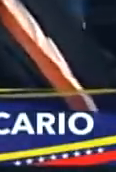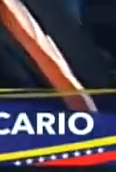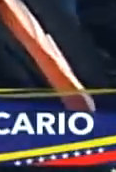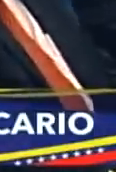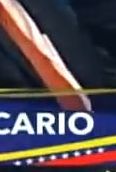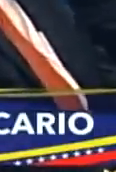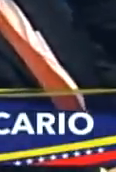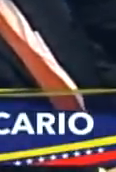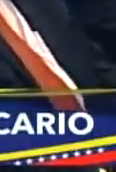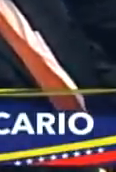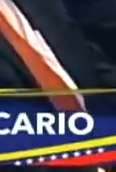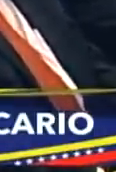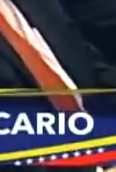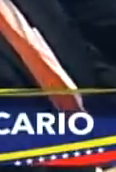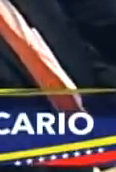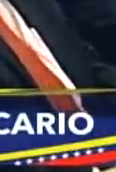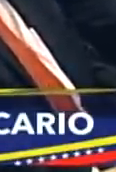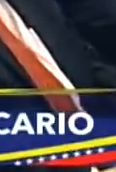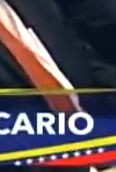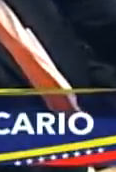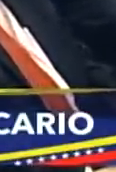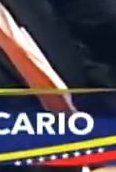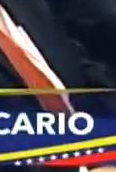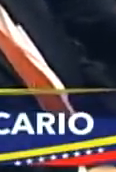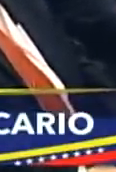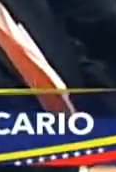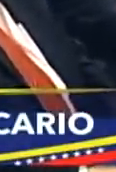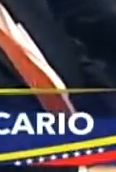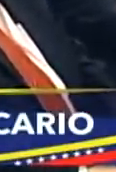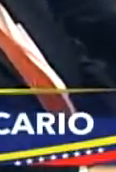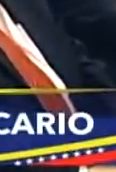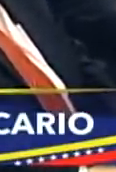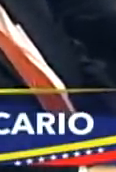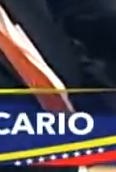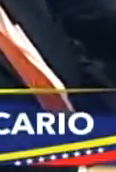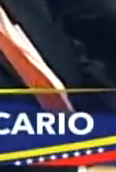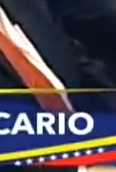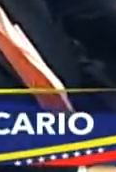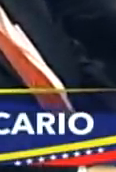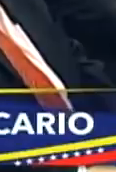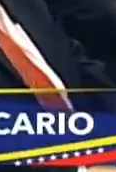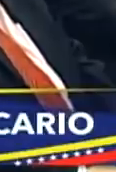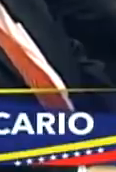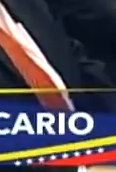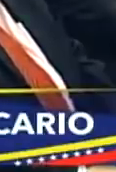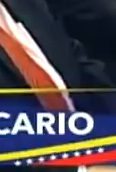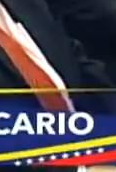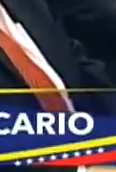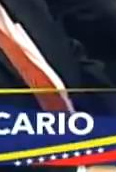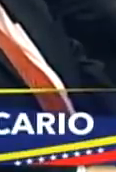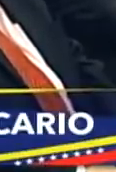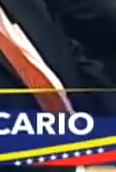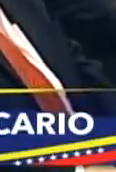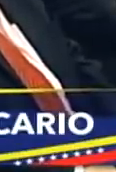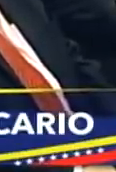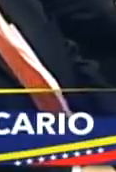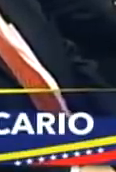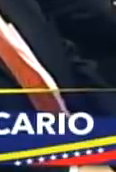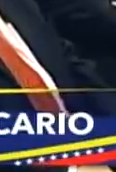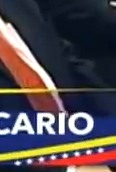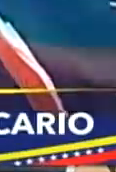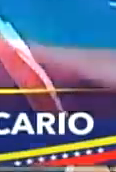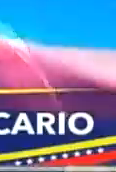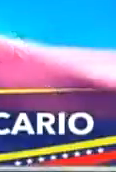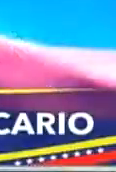políticas públicas para el fortalecimiento de la nueva economía productiva. Buenas tardes a